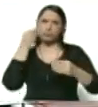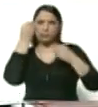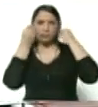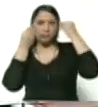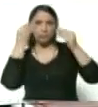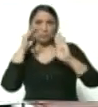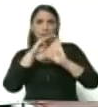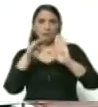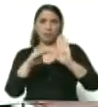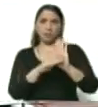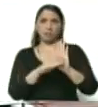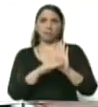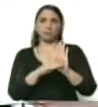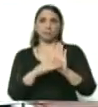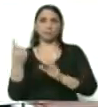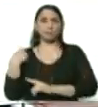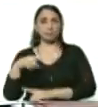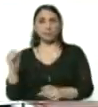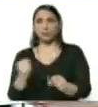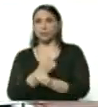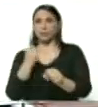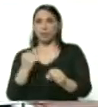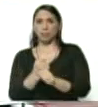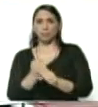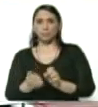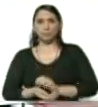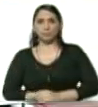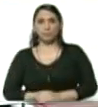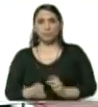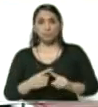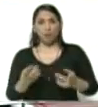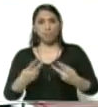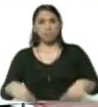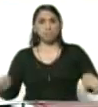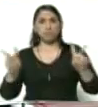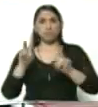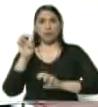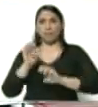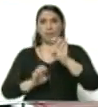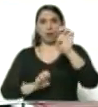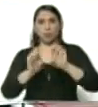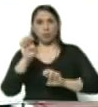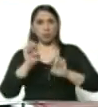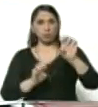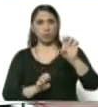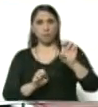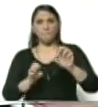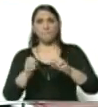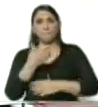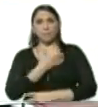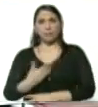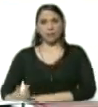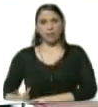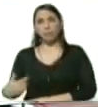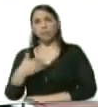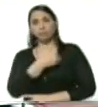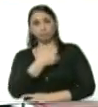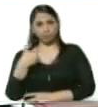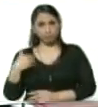medidas y tenemos un trabajo para la valoración y evaluación del presidente. Yo quería